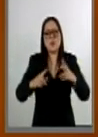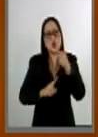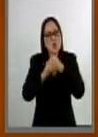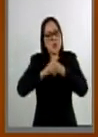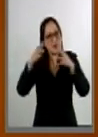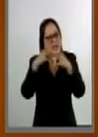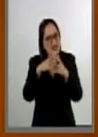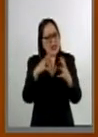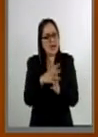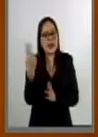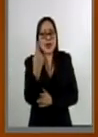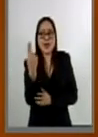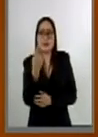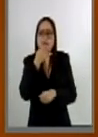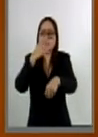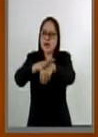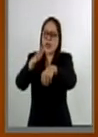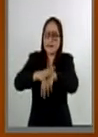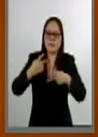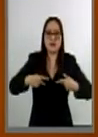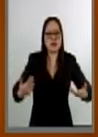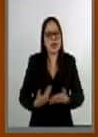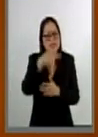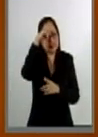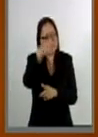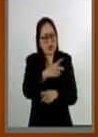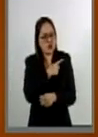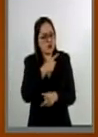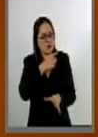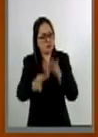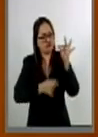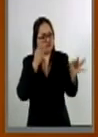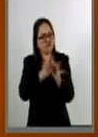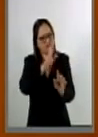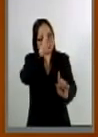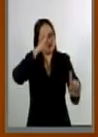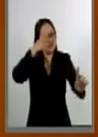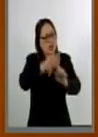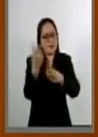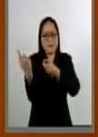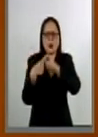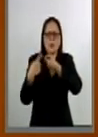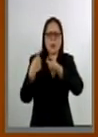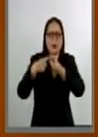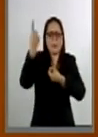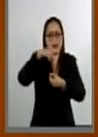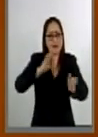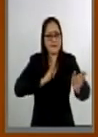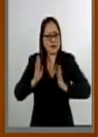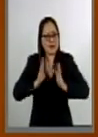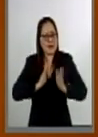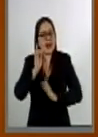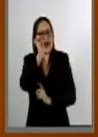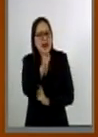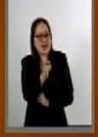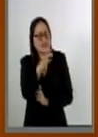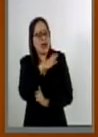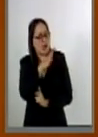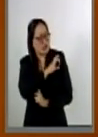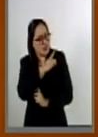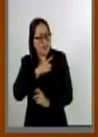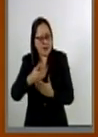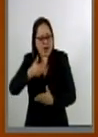la necesidad de llamar a los ciudadanos mexicanos a cumplir con el deber de alistarse en las armas con la finalidad de estar